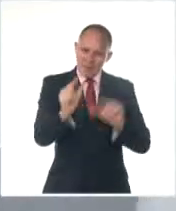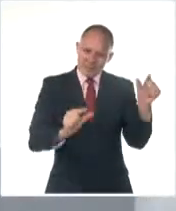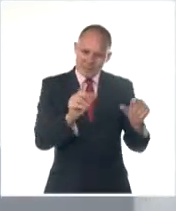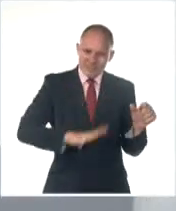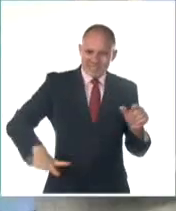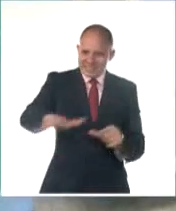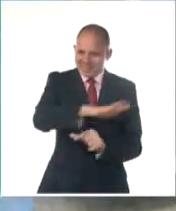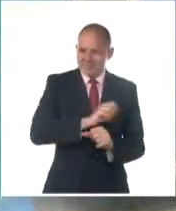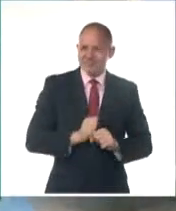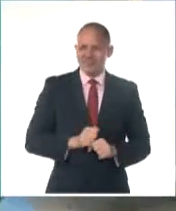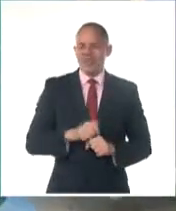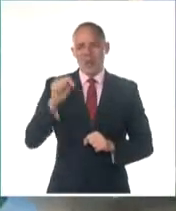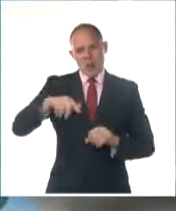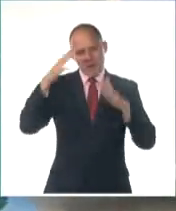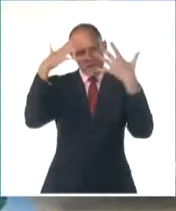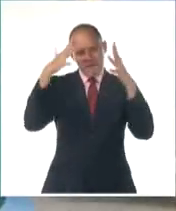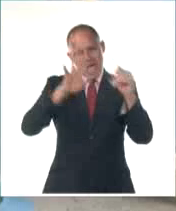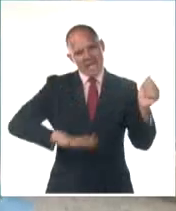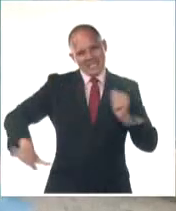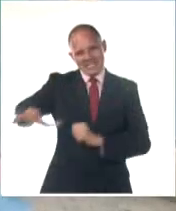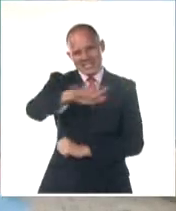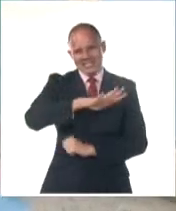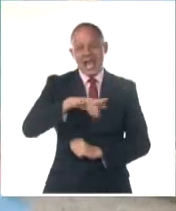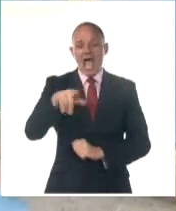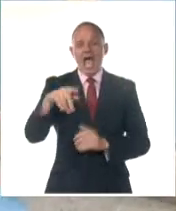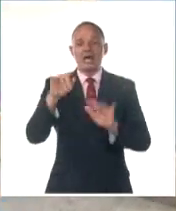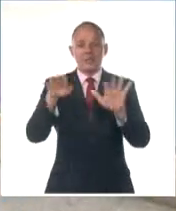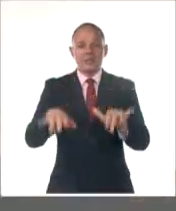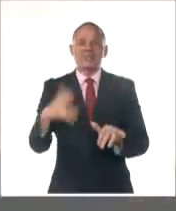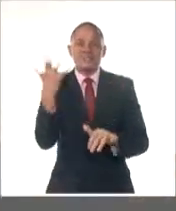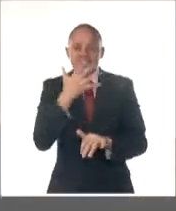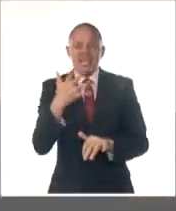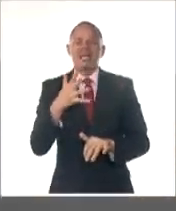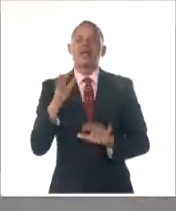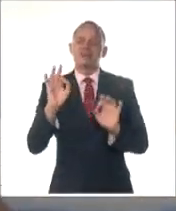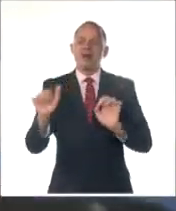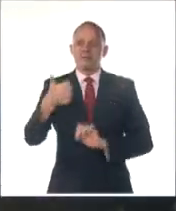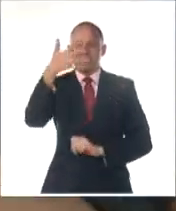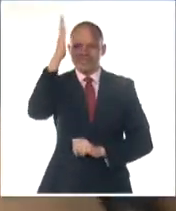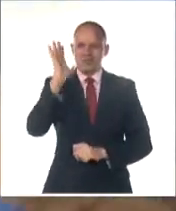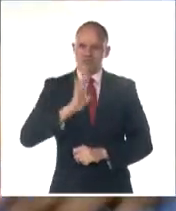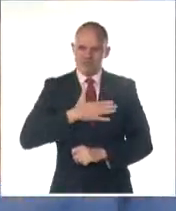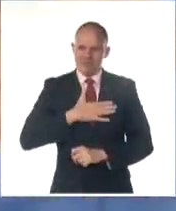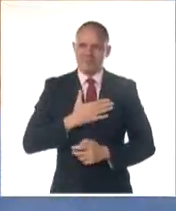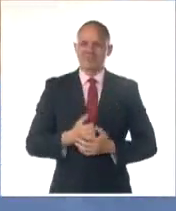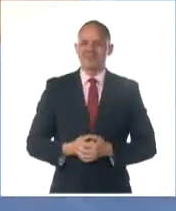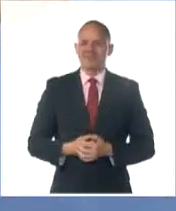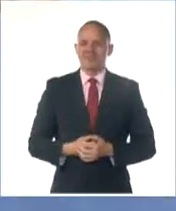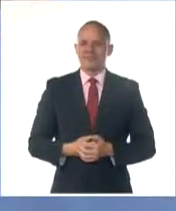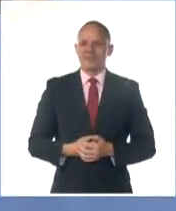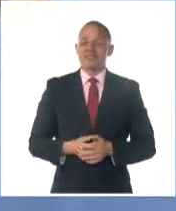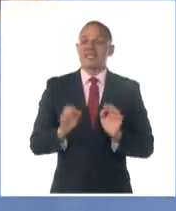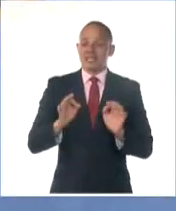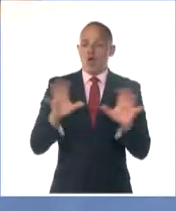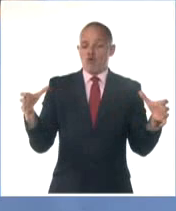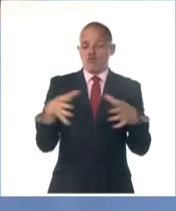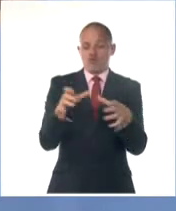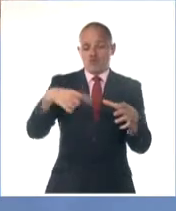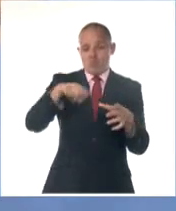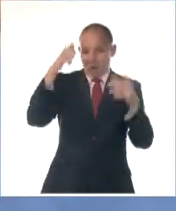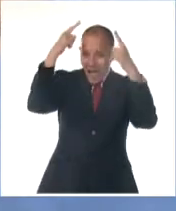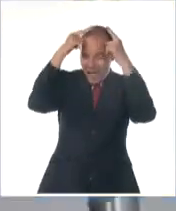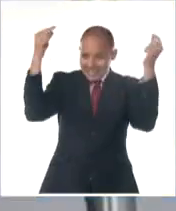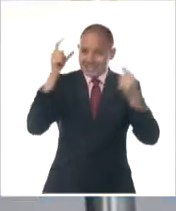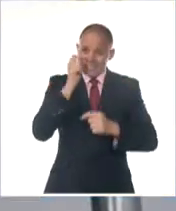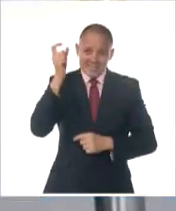todos los días, felicidades, escribió el mandatario en la red social. Los profesionales de la enfermería integran un sector estratégico